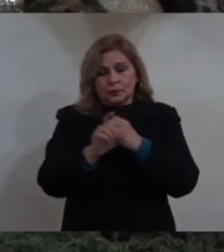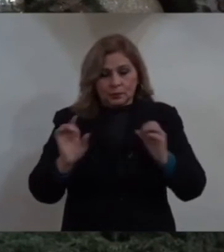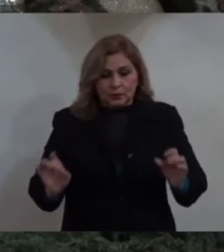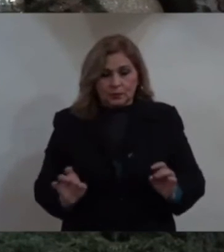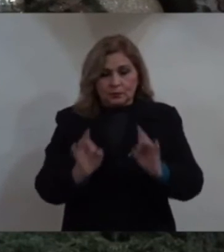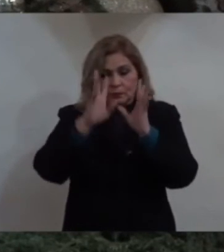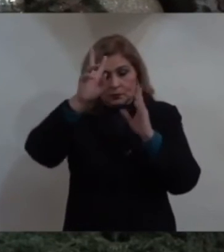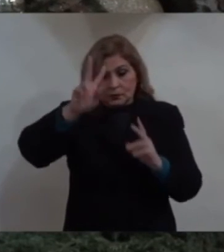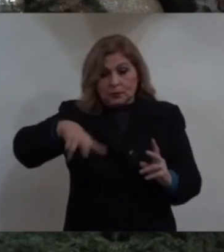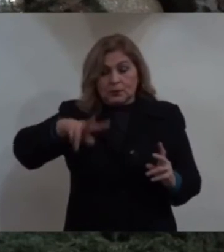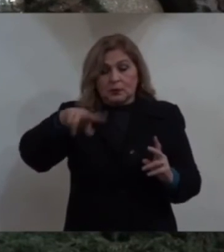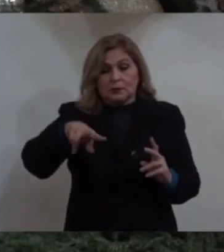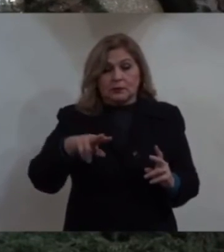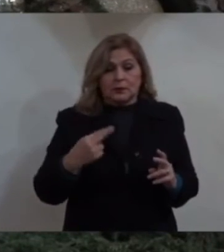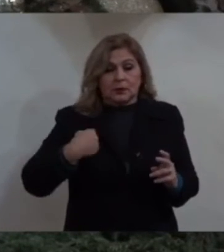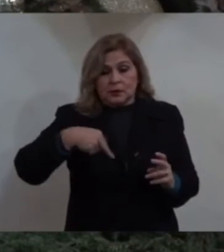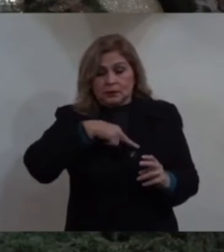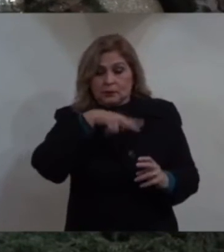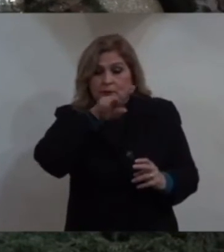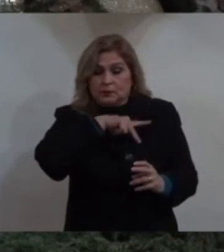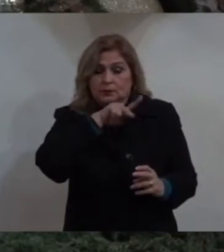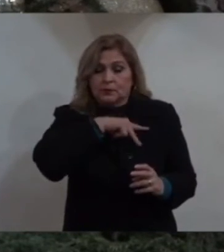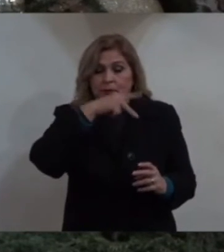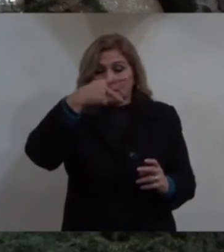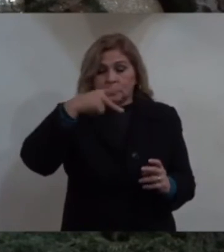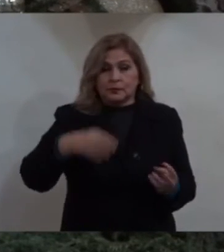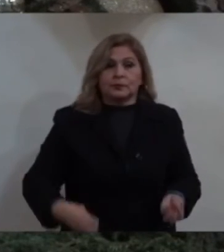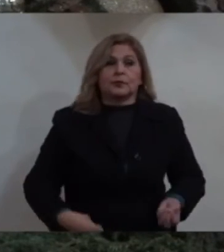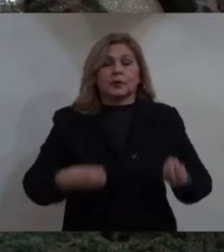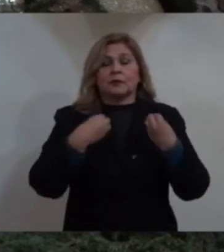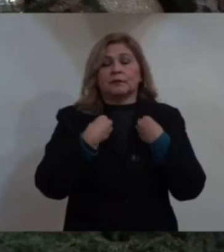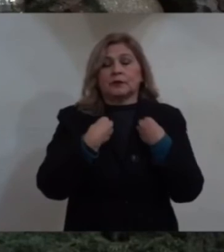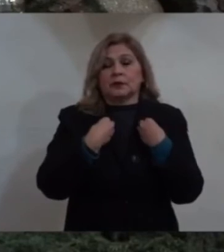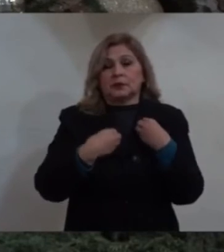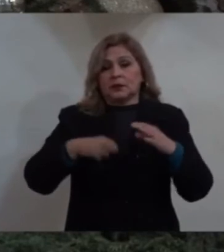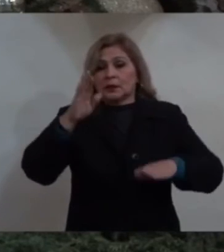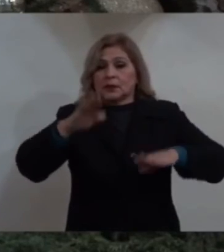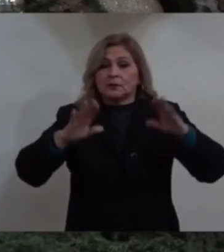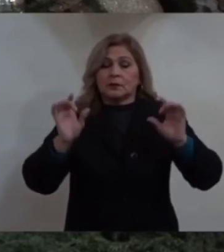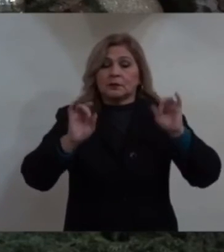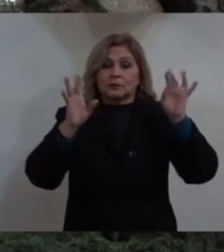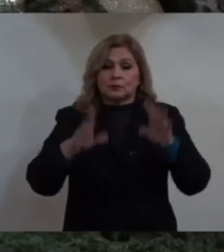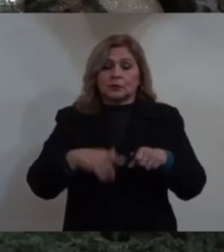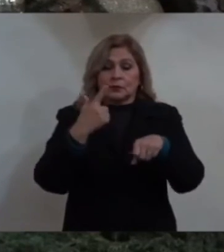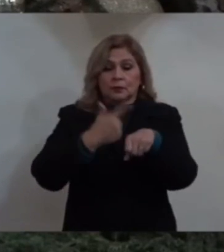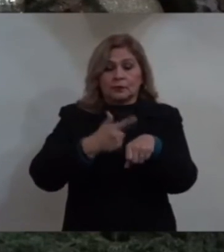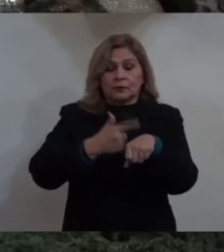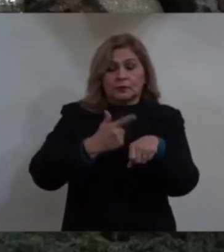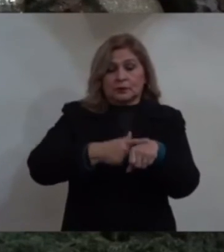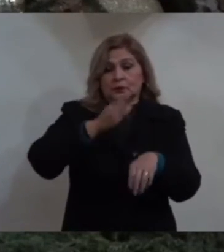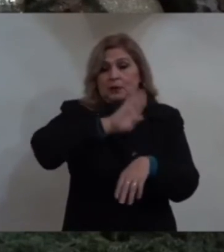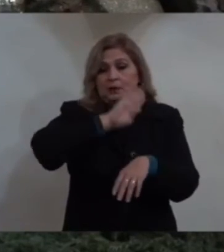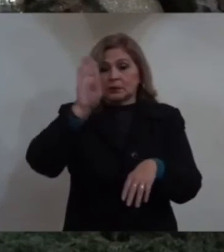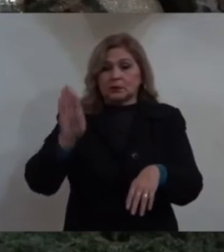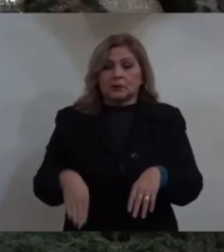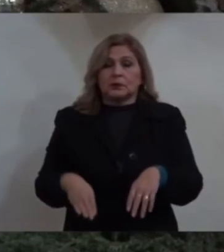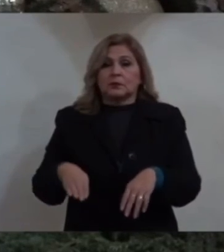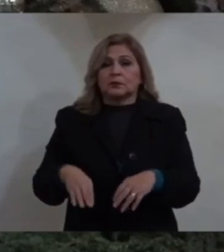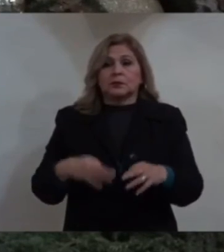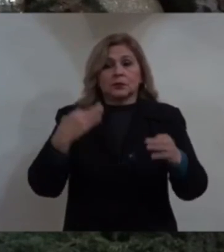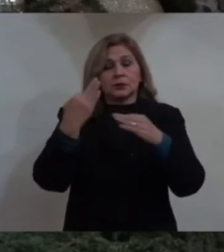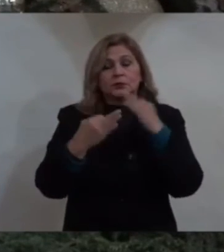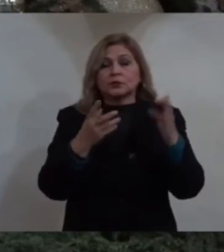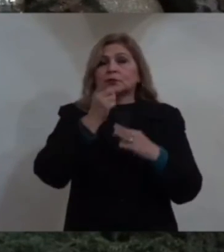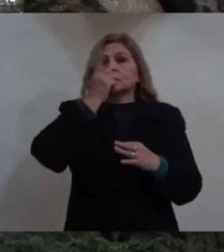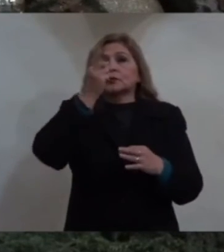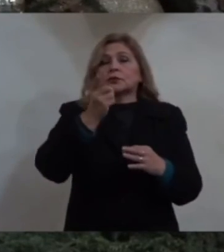humana que culmina en la enfermedad y en la muerte. Todo lo que decimos